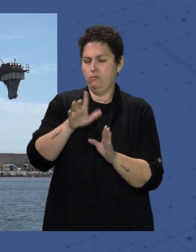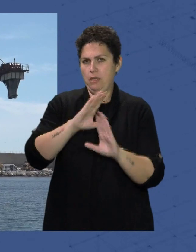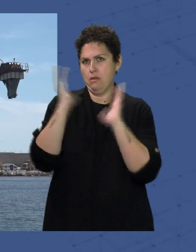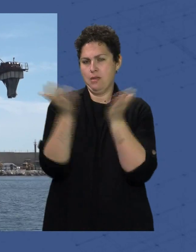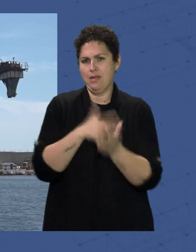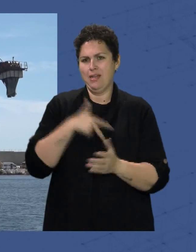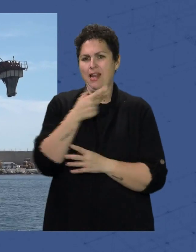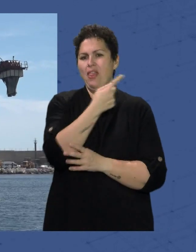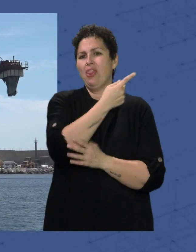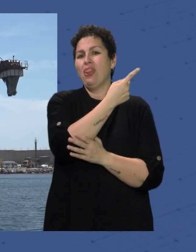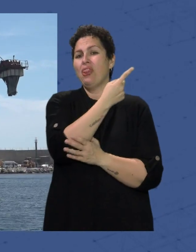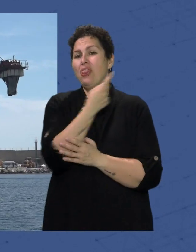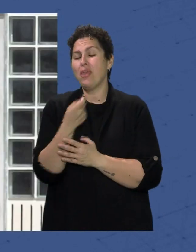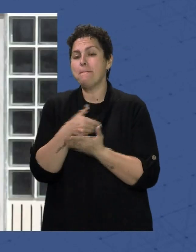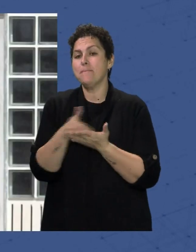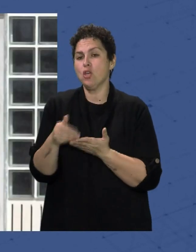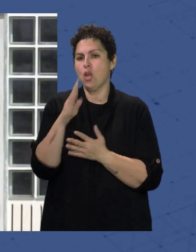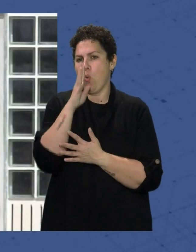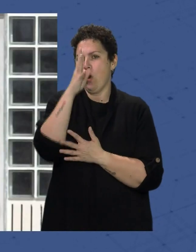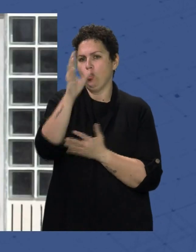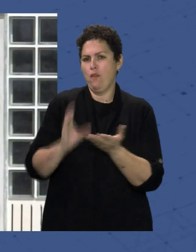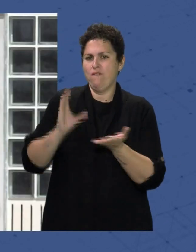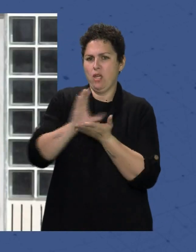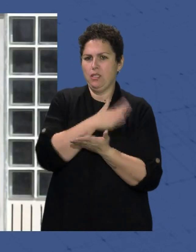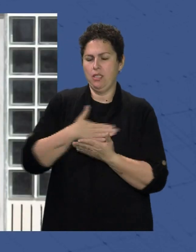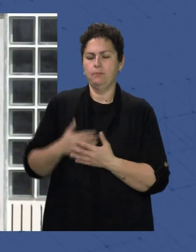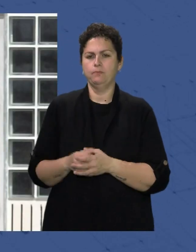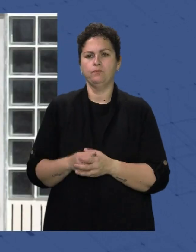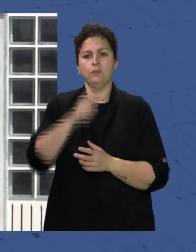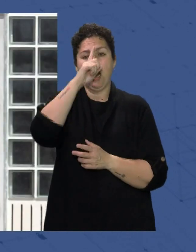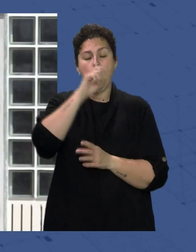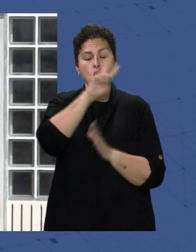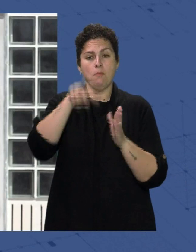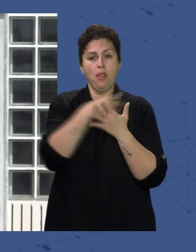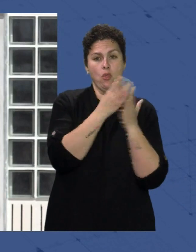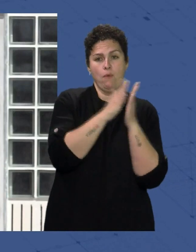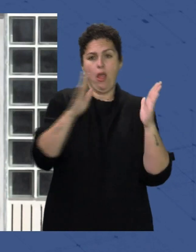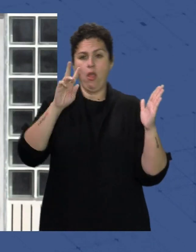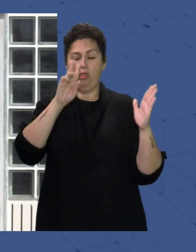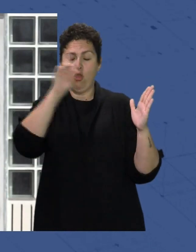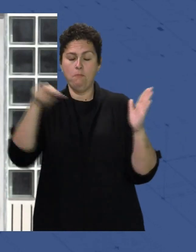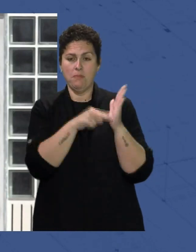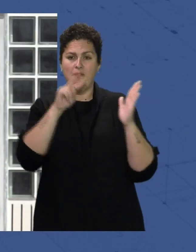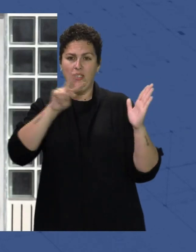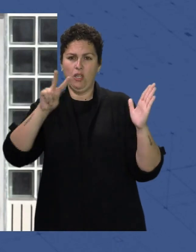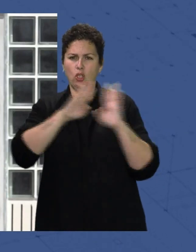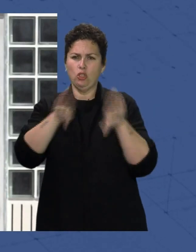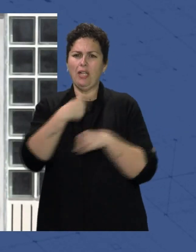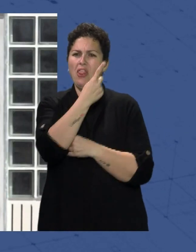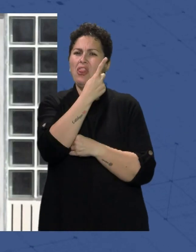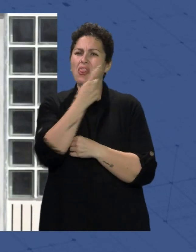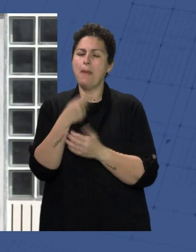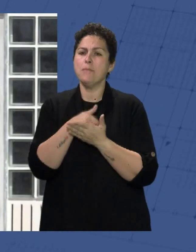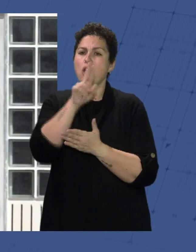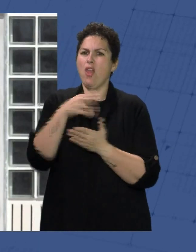100 millones En cuatro años Solo en el periodo 2019 2022 Se han invertido Más de 100 millones De euros Más de